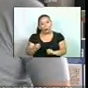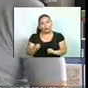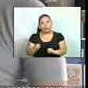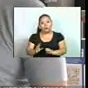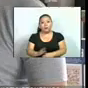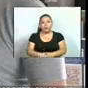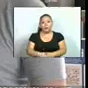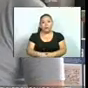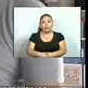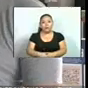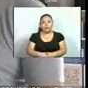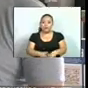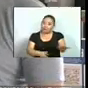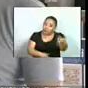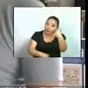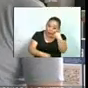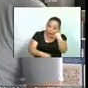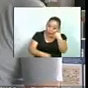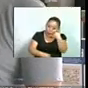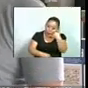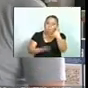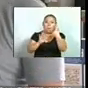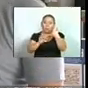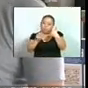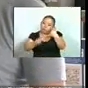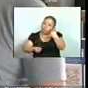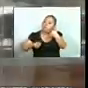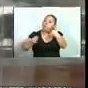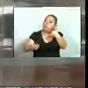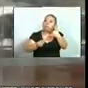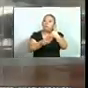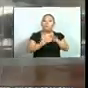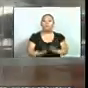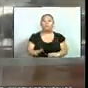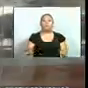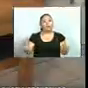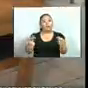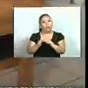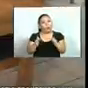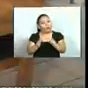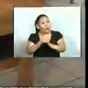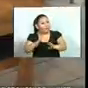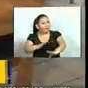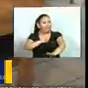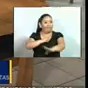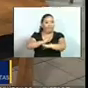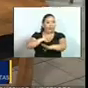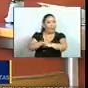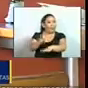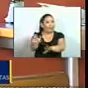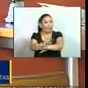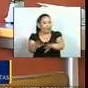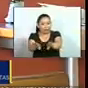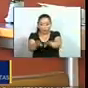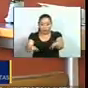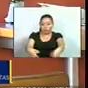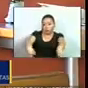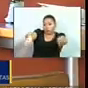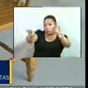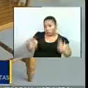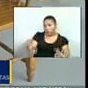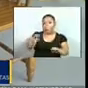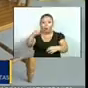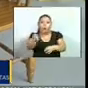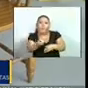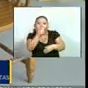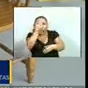personalizadas que hemos estado tomando. También se está evitando el uso de manteles, floreros u otros